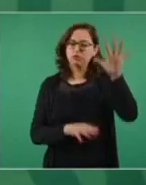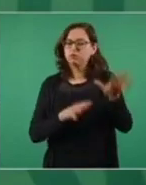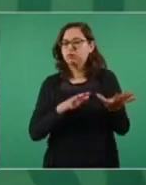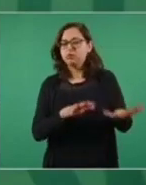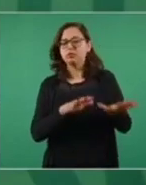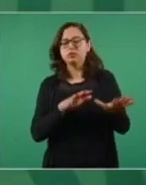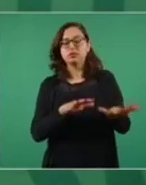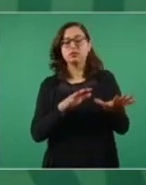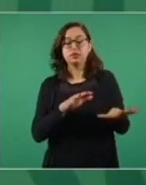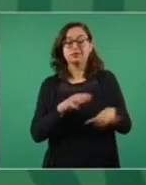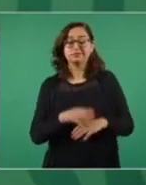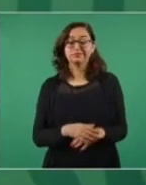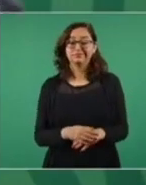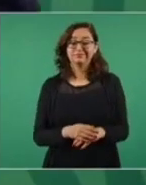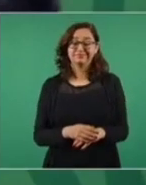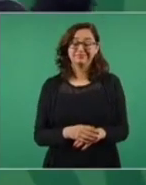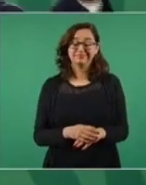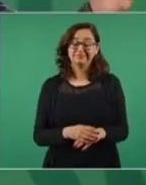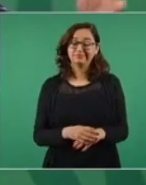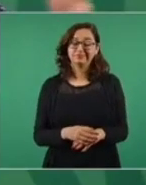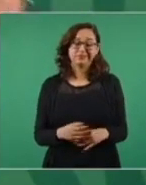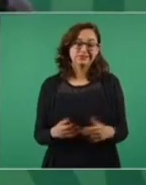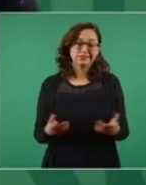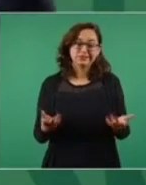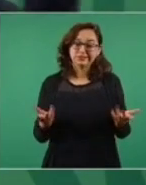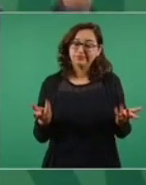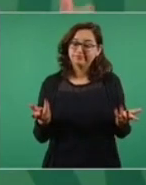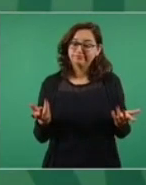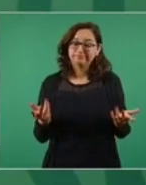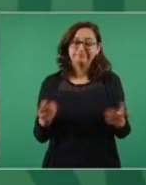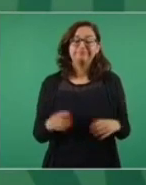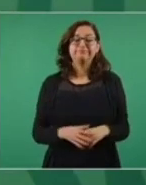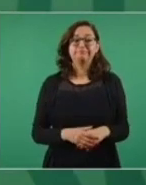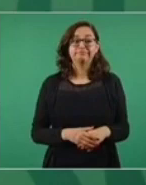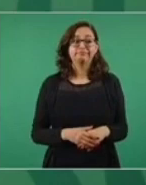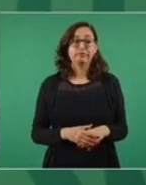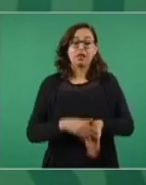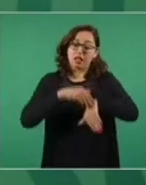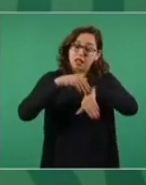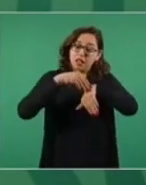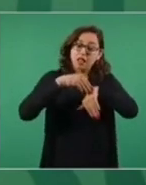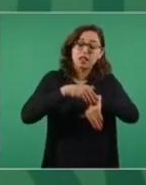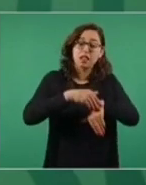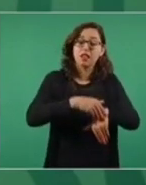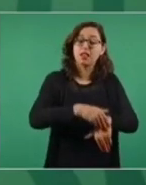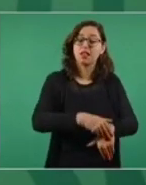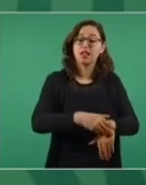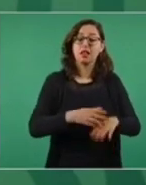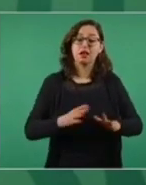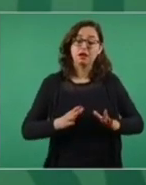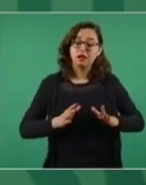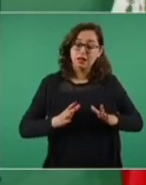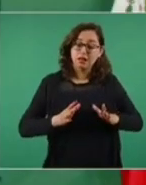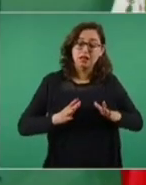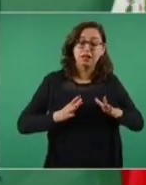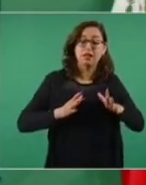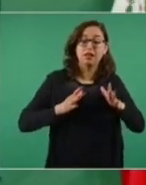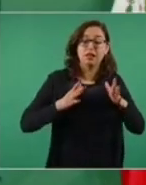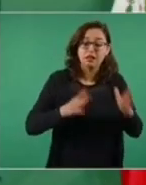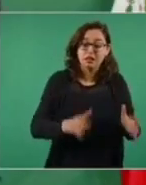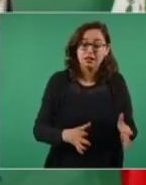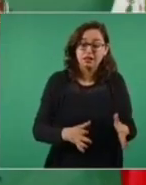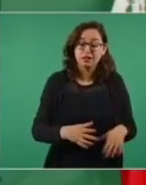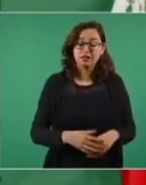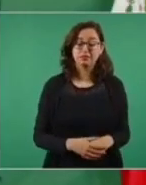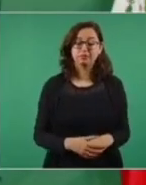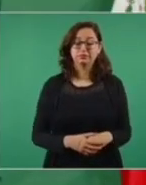pueden engañar y actuar de